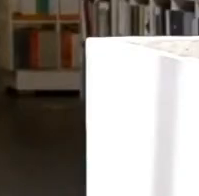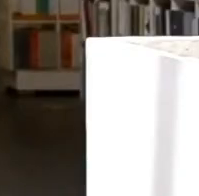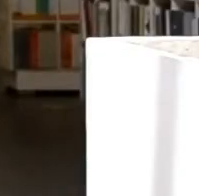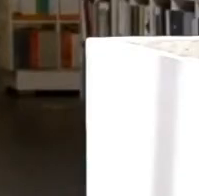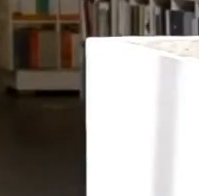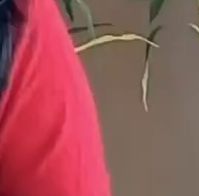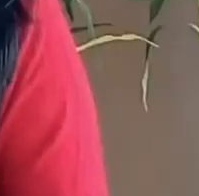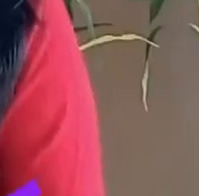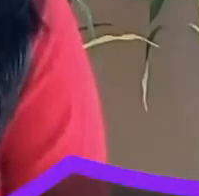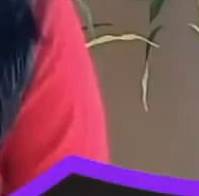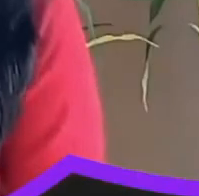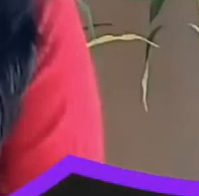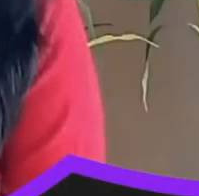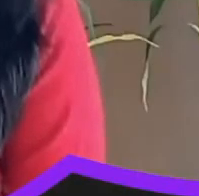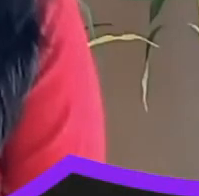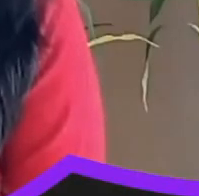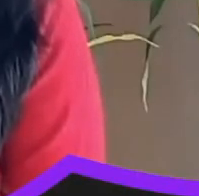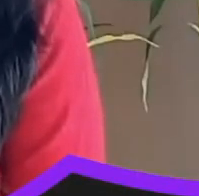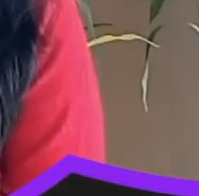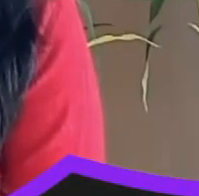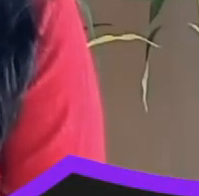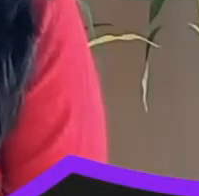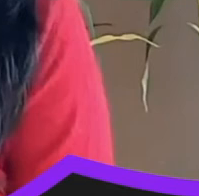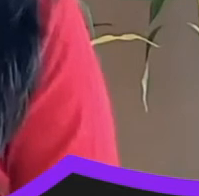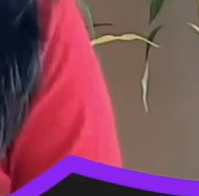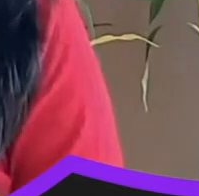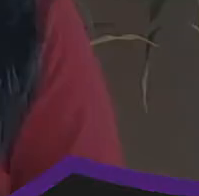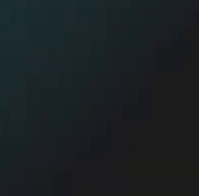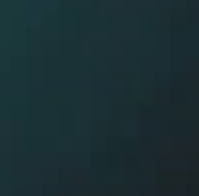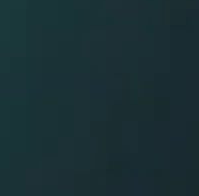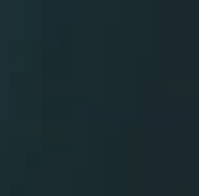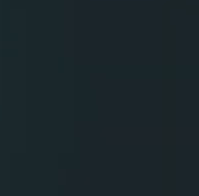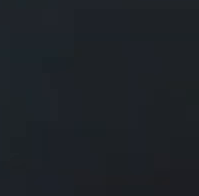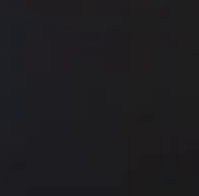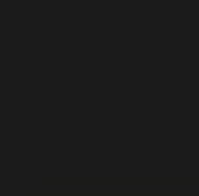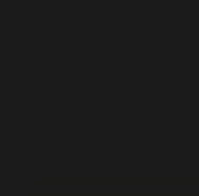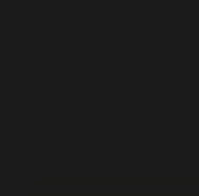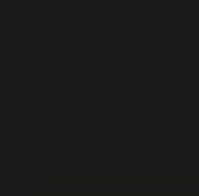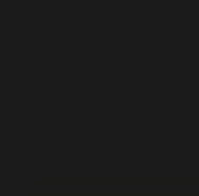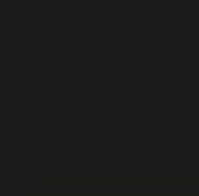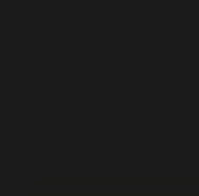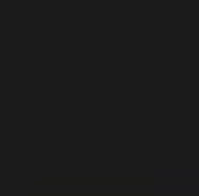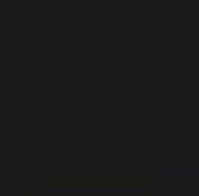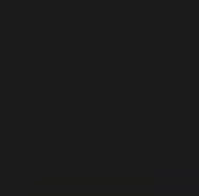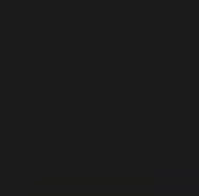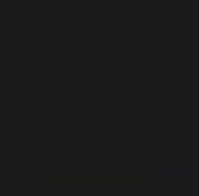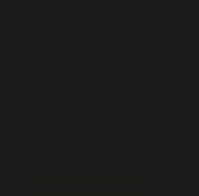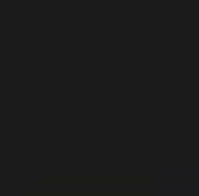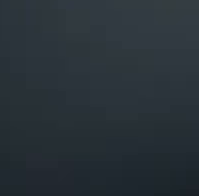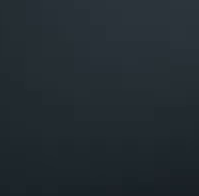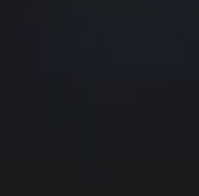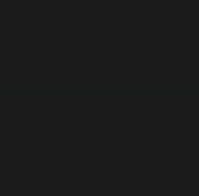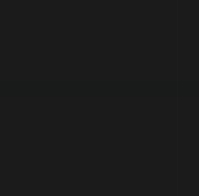Moragüín. Solo por Capital 21. Protégete y protege a los demás.